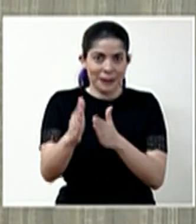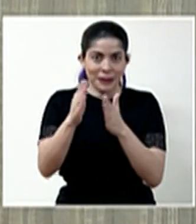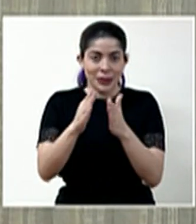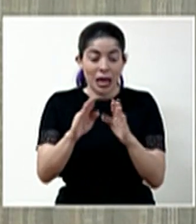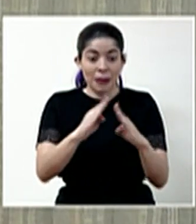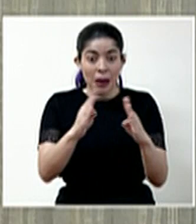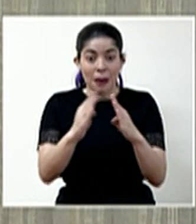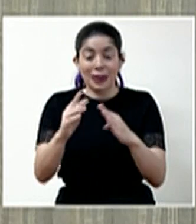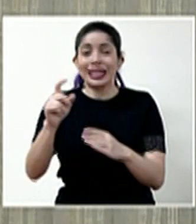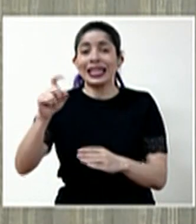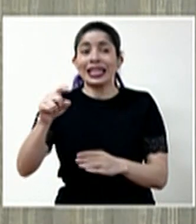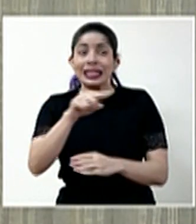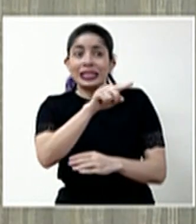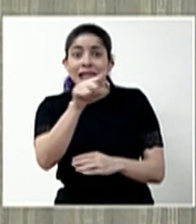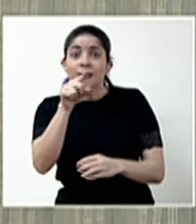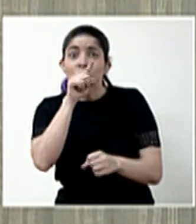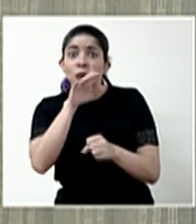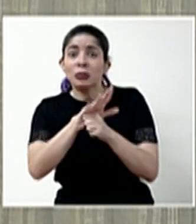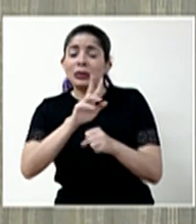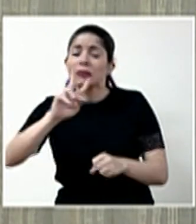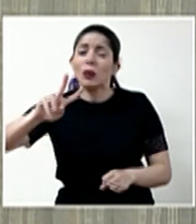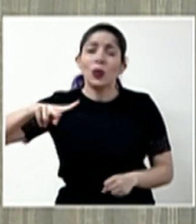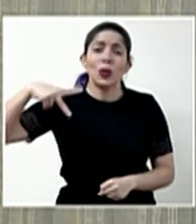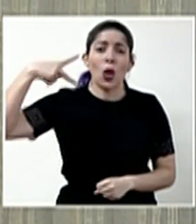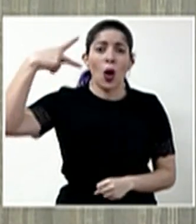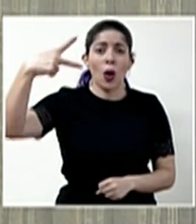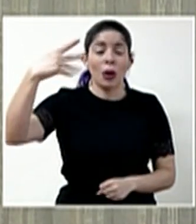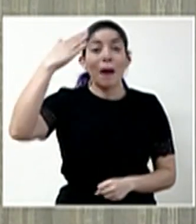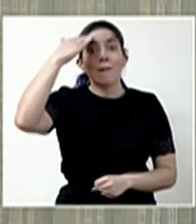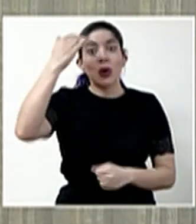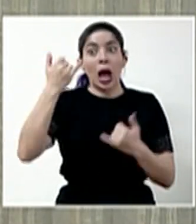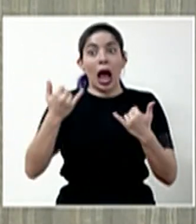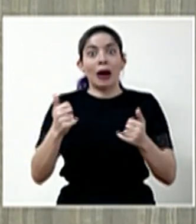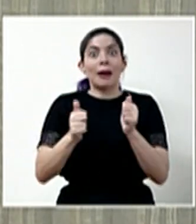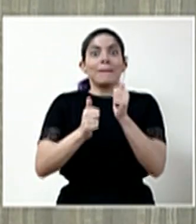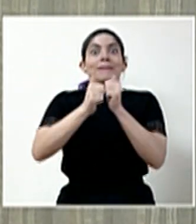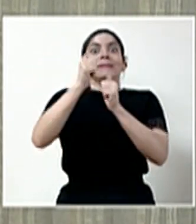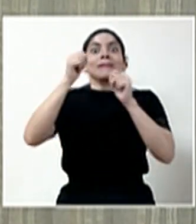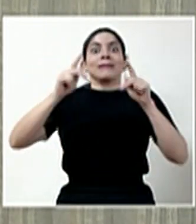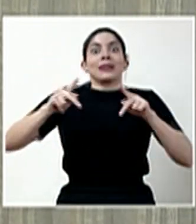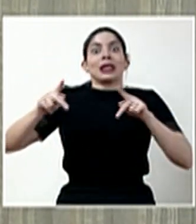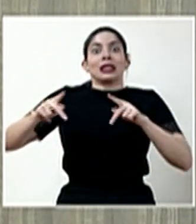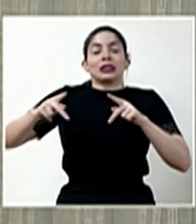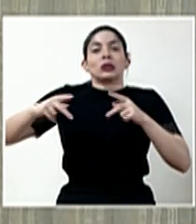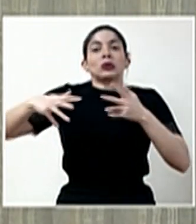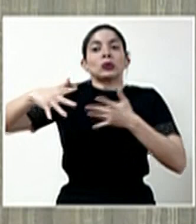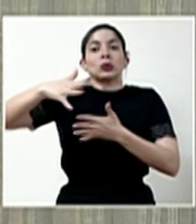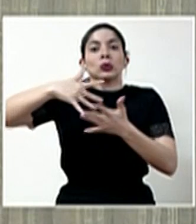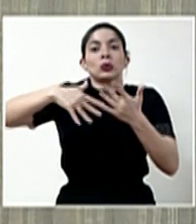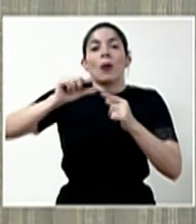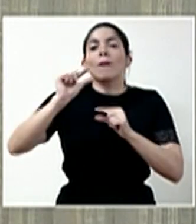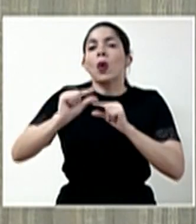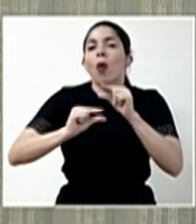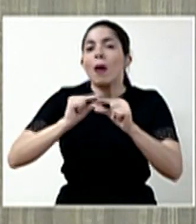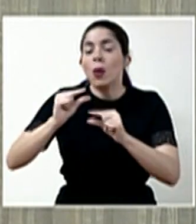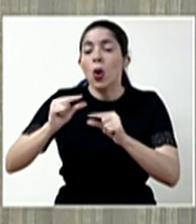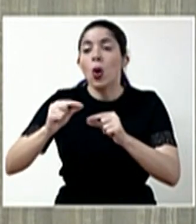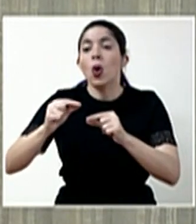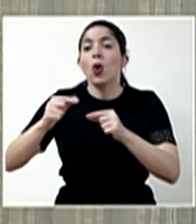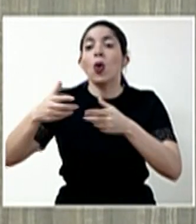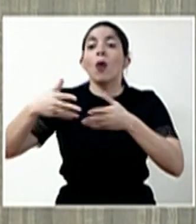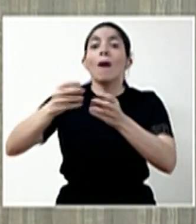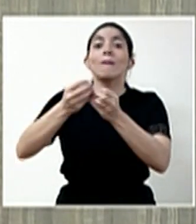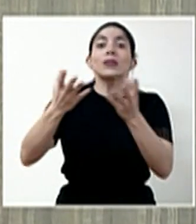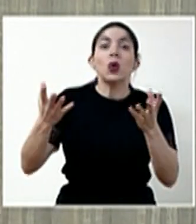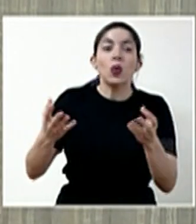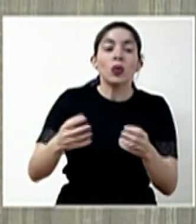ocupamos que ese compromiso se redoble. Porque ahora que va a haber más gente, más personas, paulatinamente, de forma progresiva, en sitios